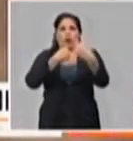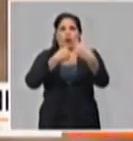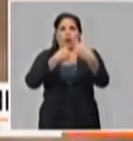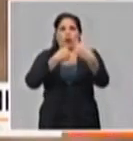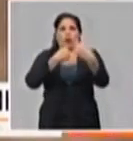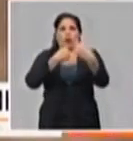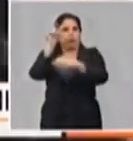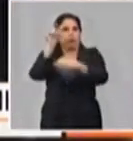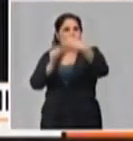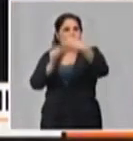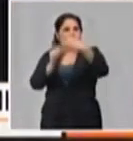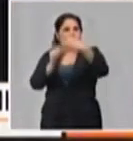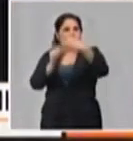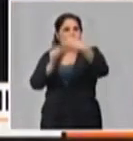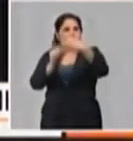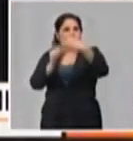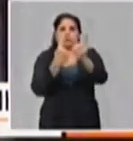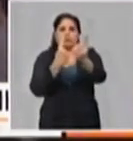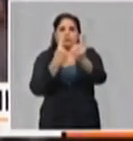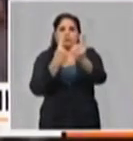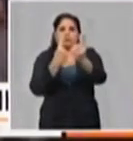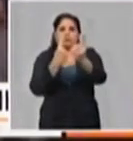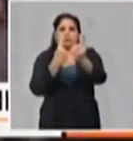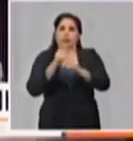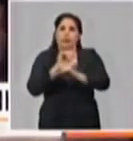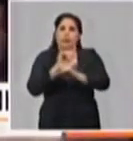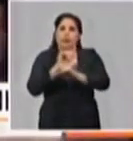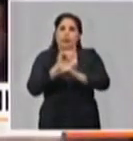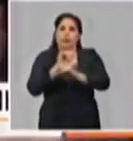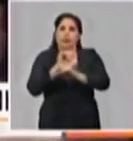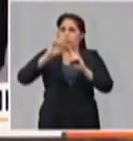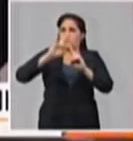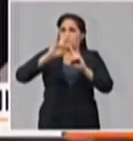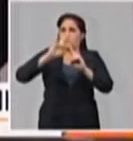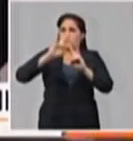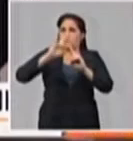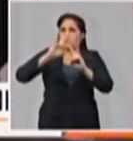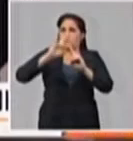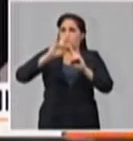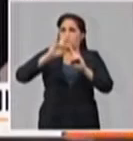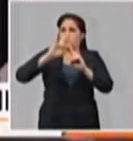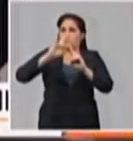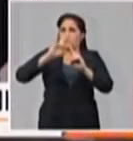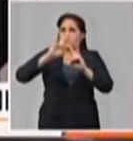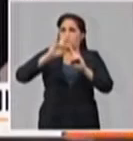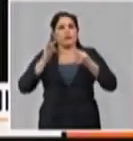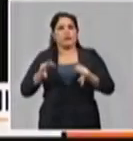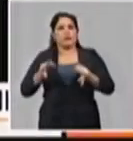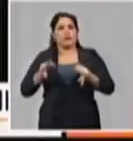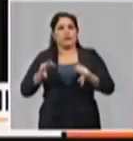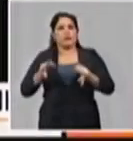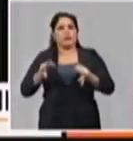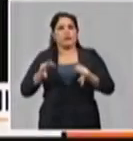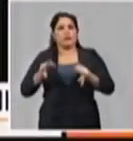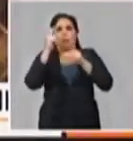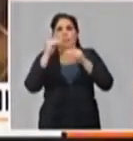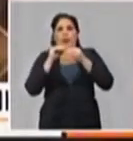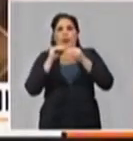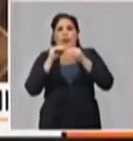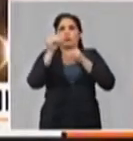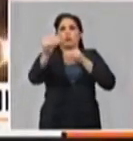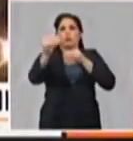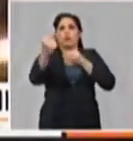medios lo han estado hablando con muchísima frecuencia como medida de protección, estar siempre a razón de más de un metro,